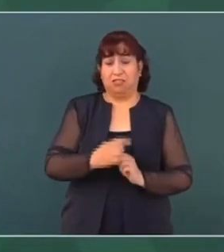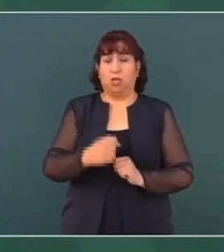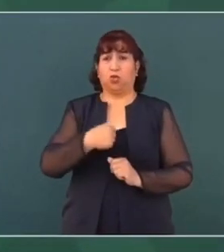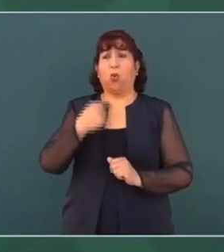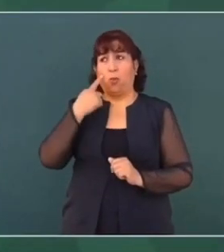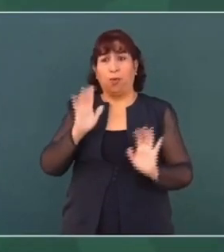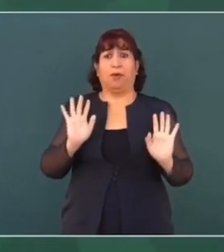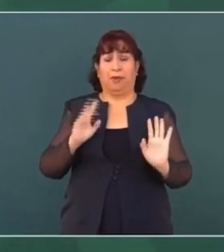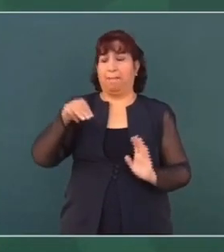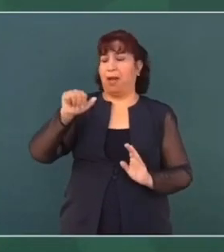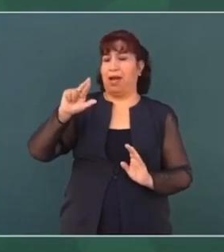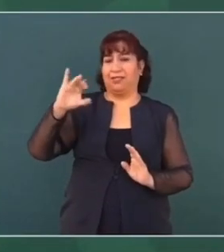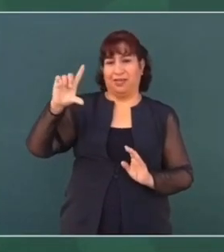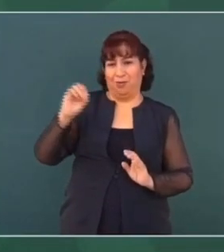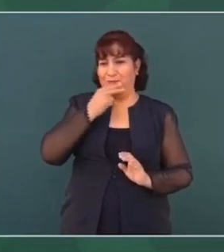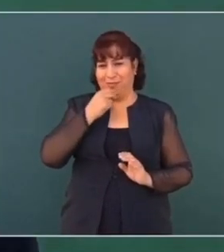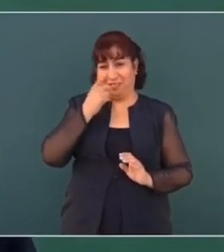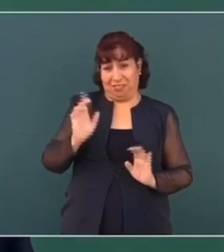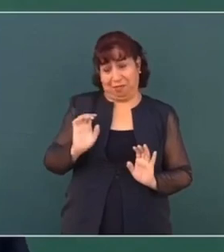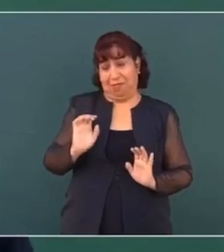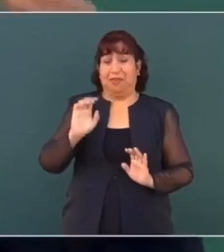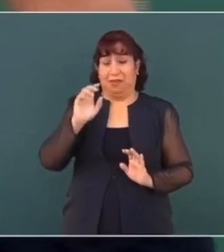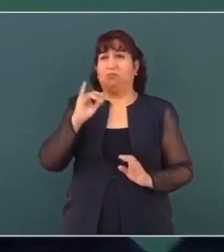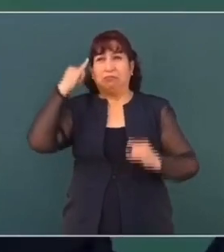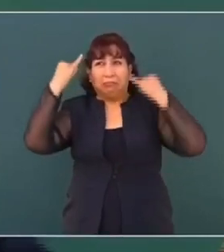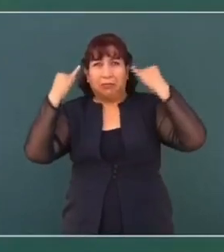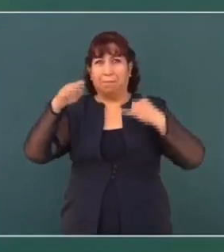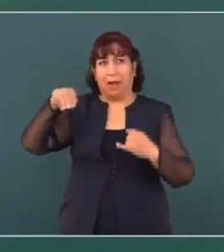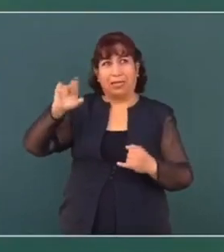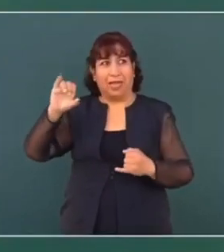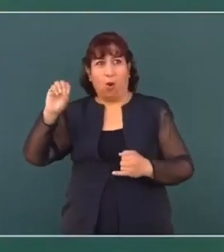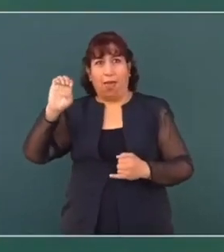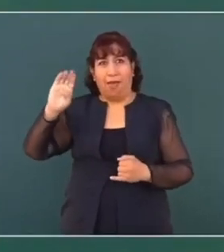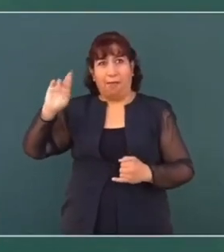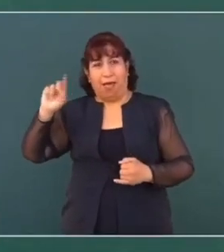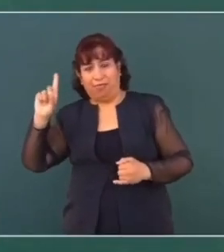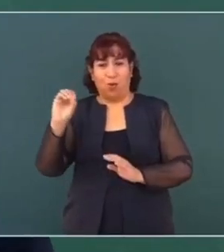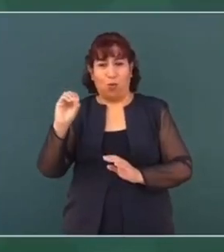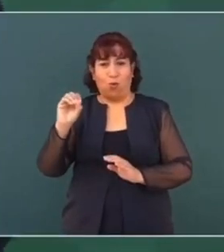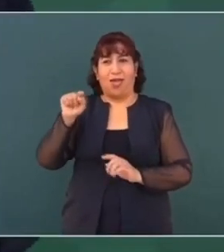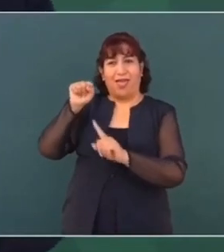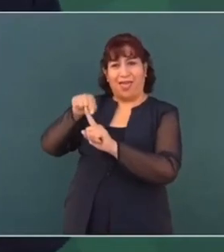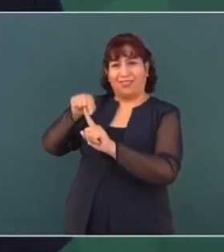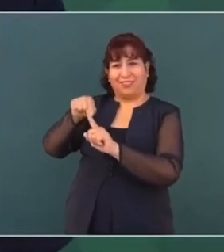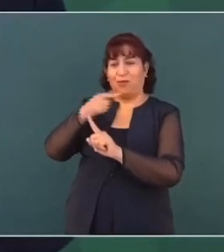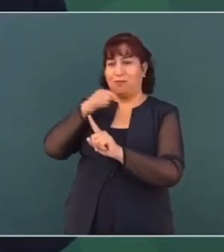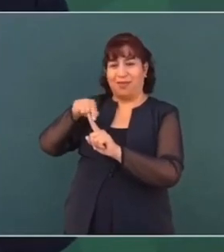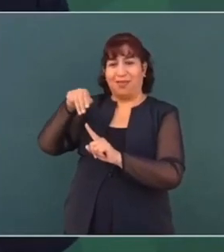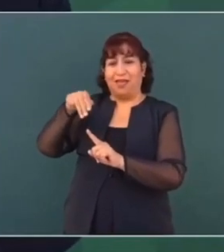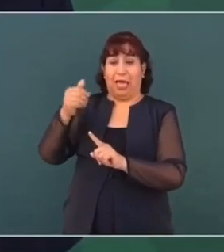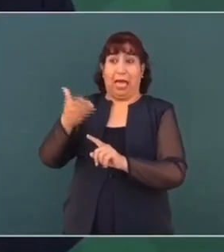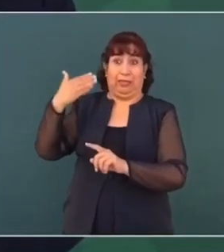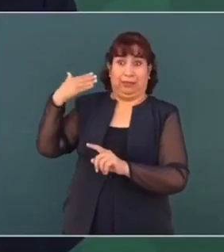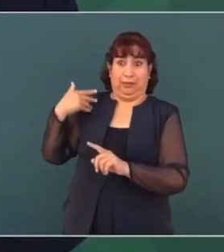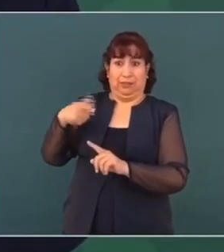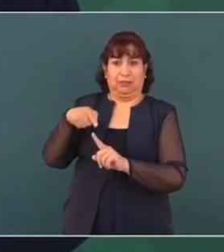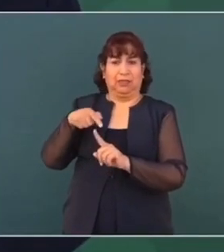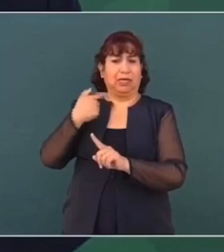yo voy a ver a Marcelo, dice Pío. ¿Y se puede estar imaginando que es Marcelo Ebrard? No. Marcelo es el que entonces